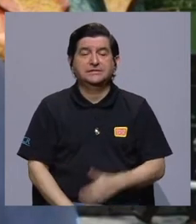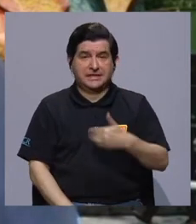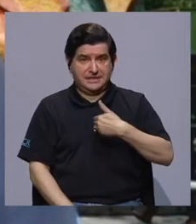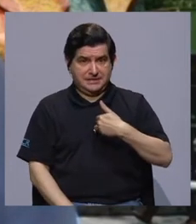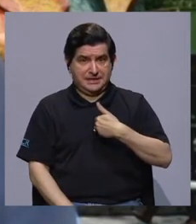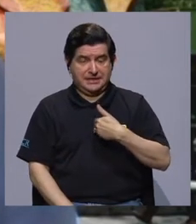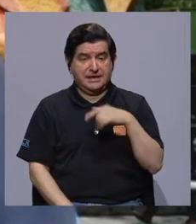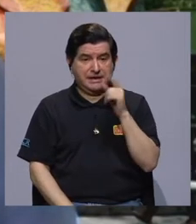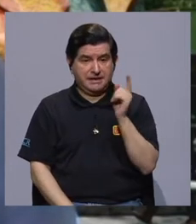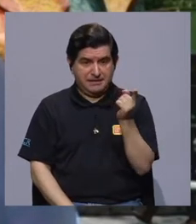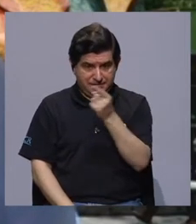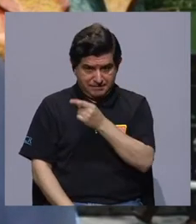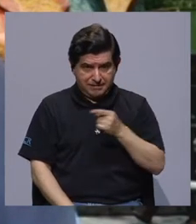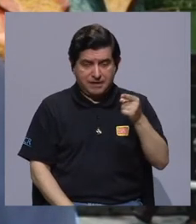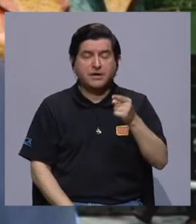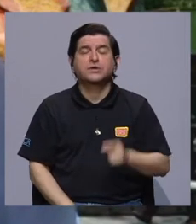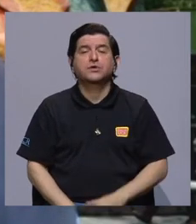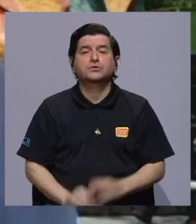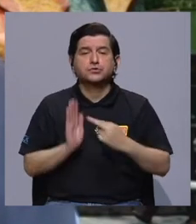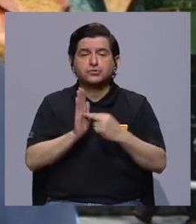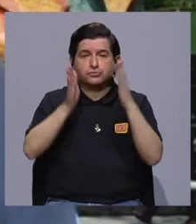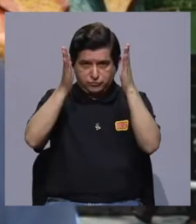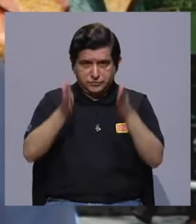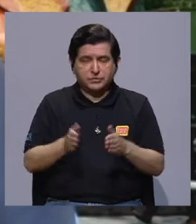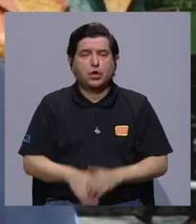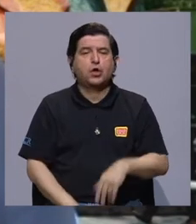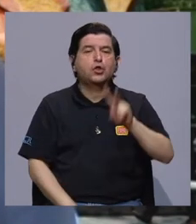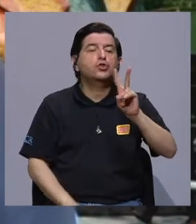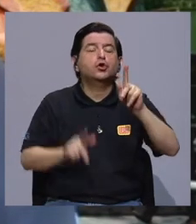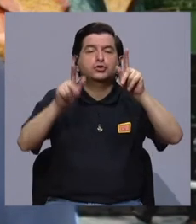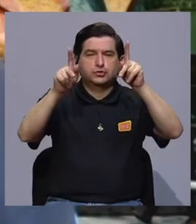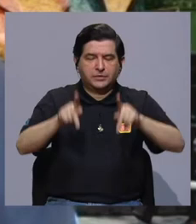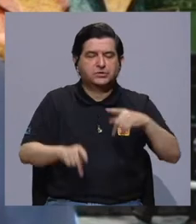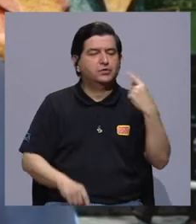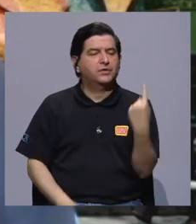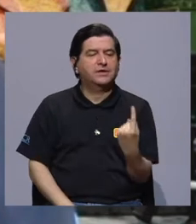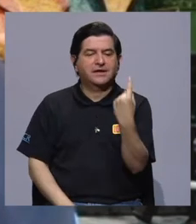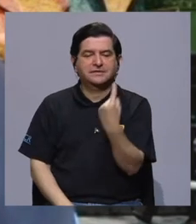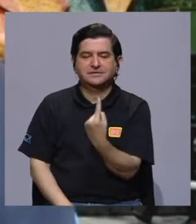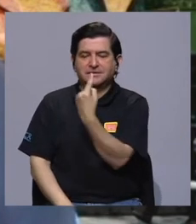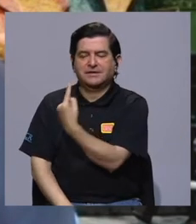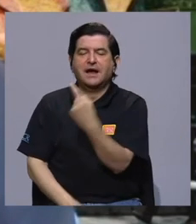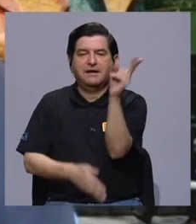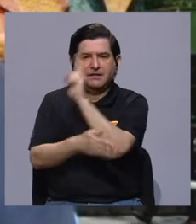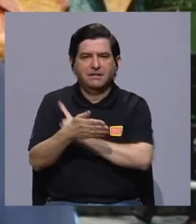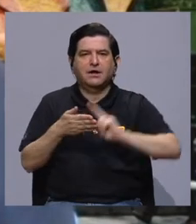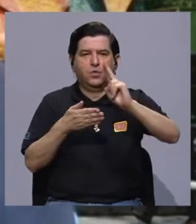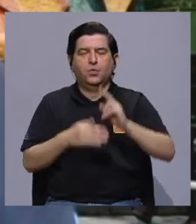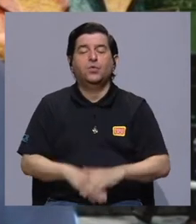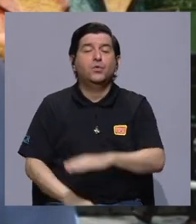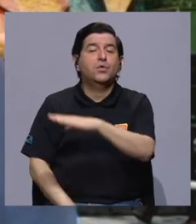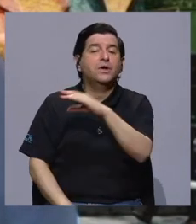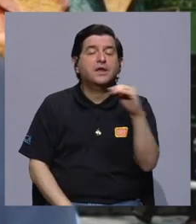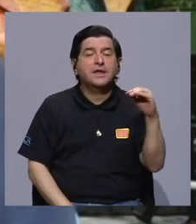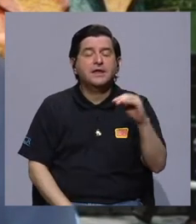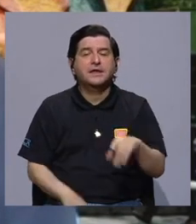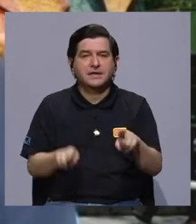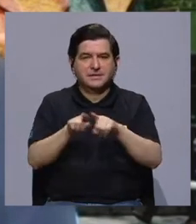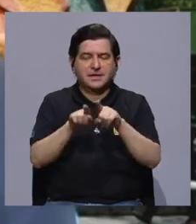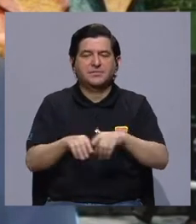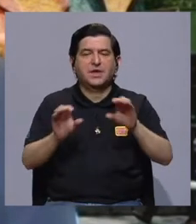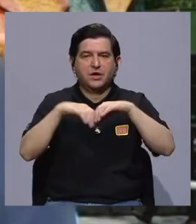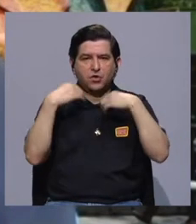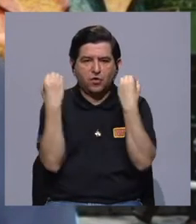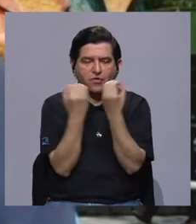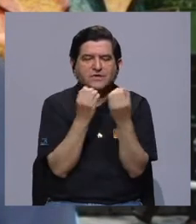tienen sus representantes, dos personas por cada universidad y también